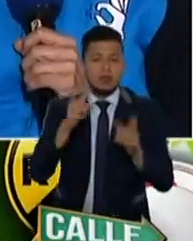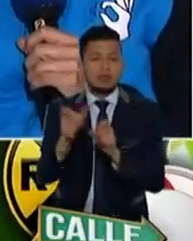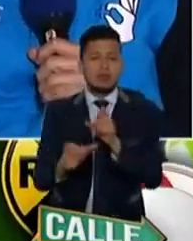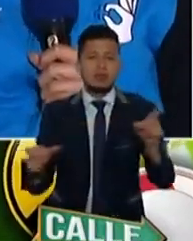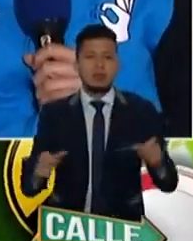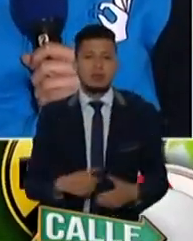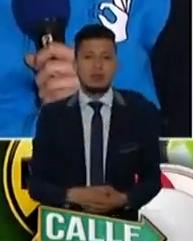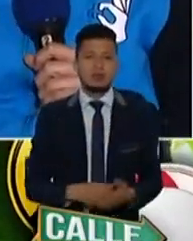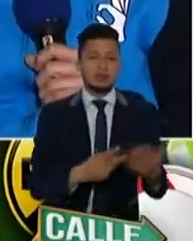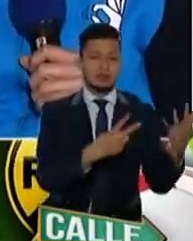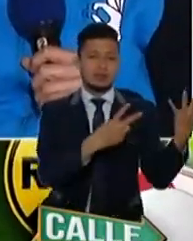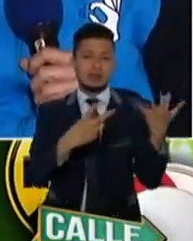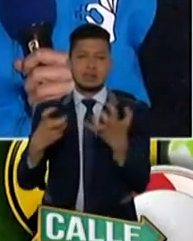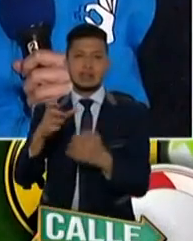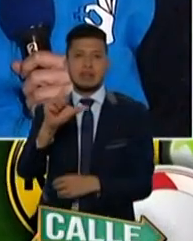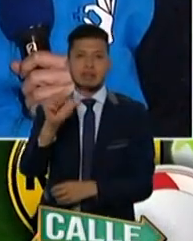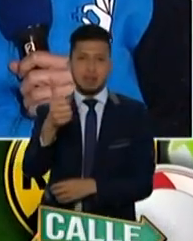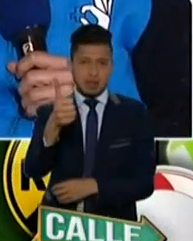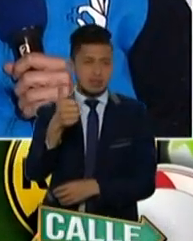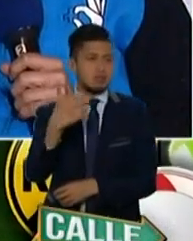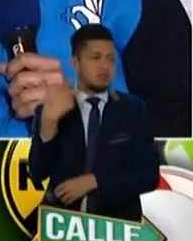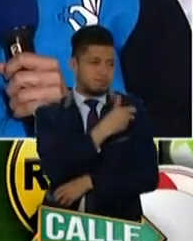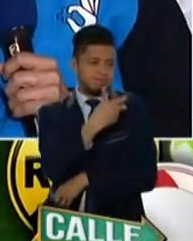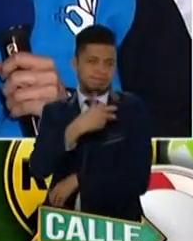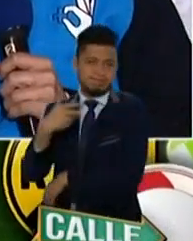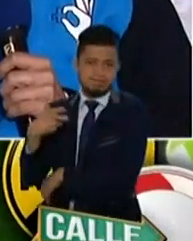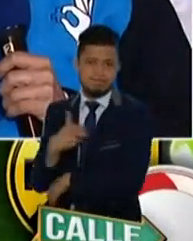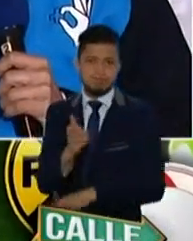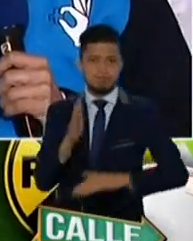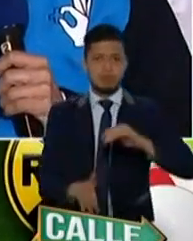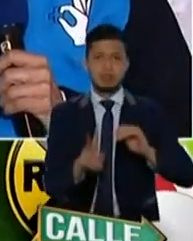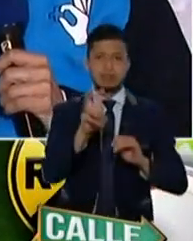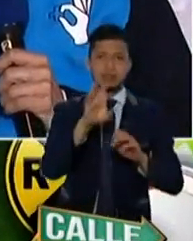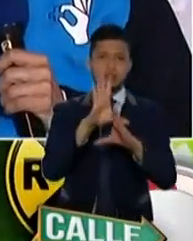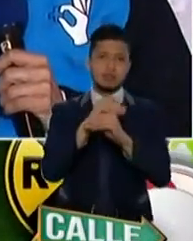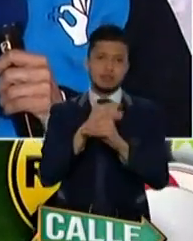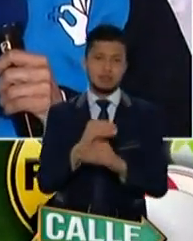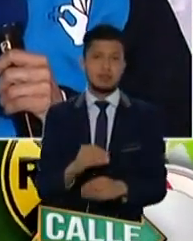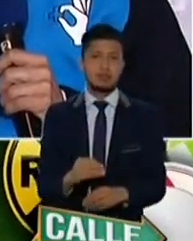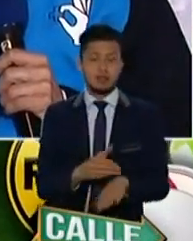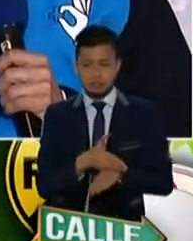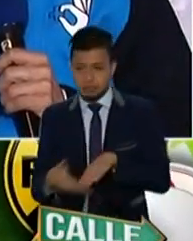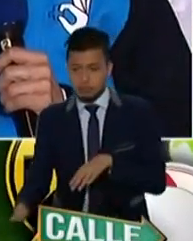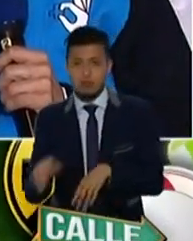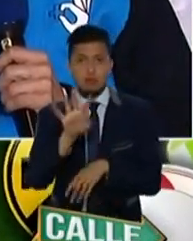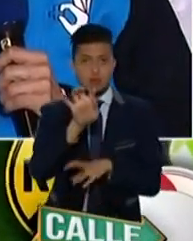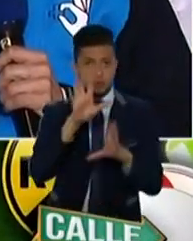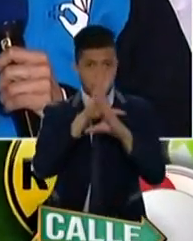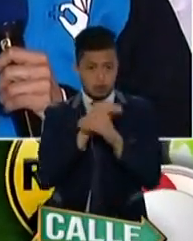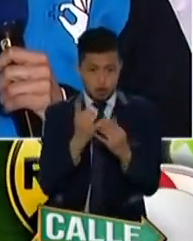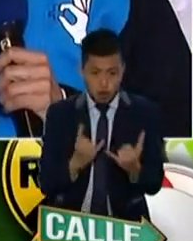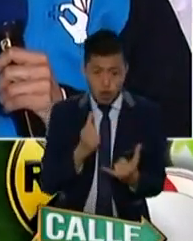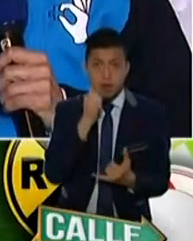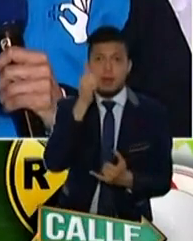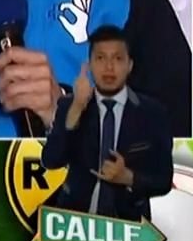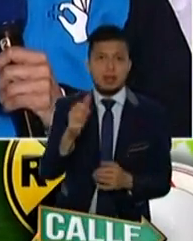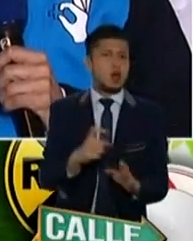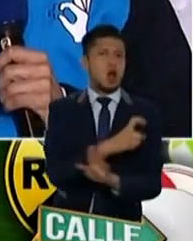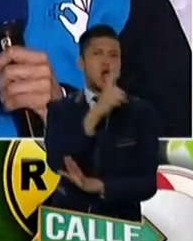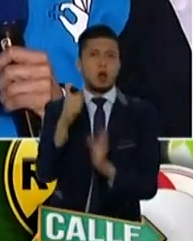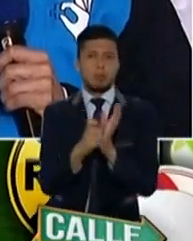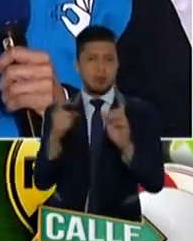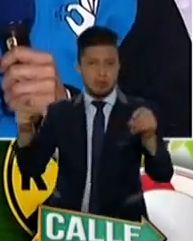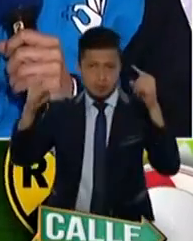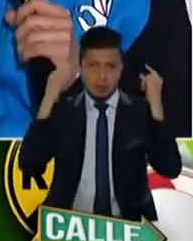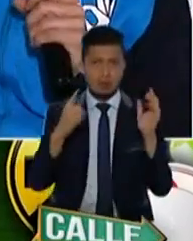Que trescientos días funcionarios vacunados al corte de las siete de la noche. Nos vamos hasta las nueve de la noche hoy y mañana para completar nuestra meta